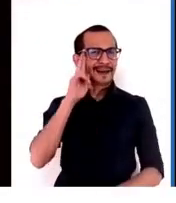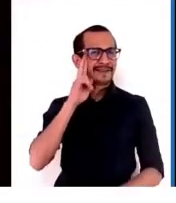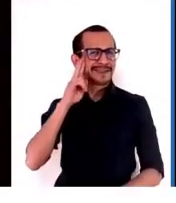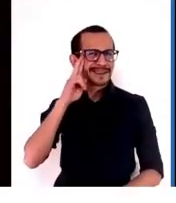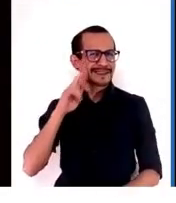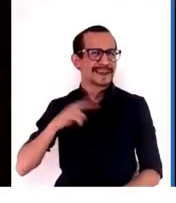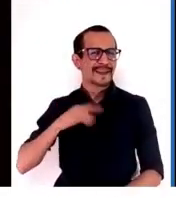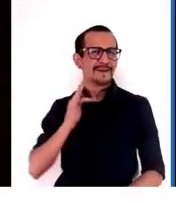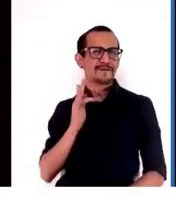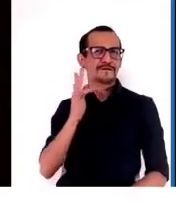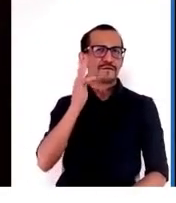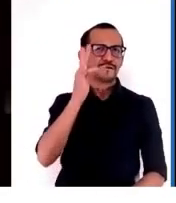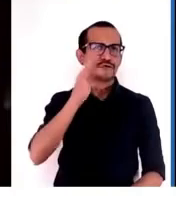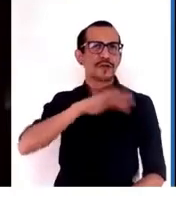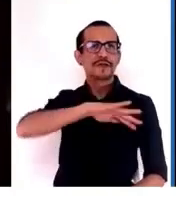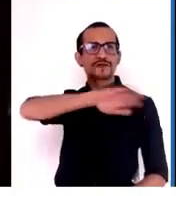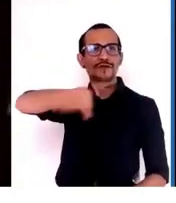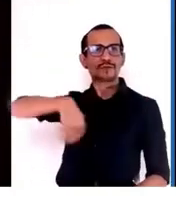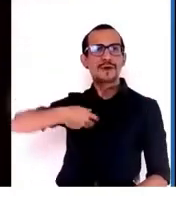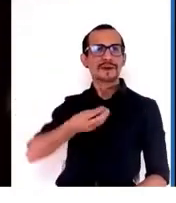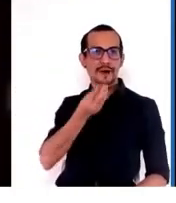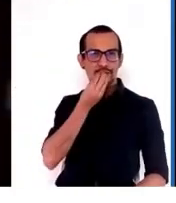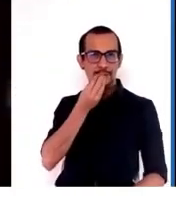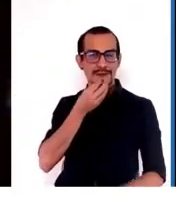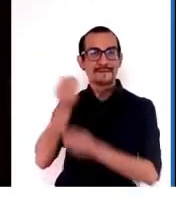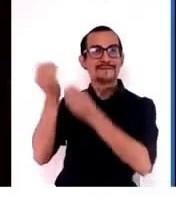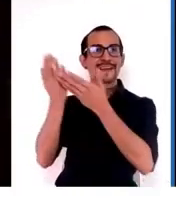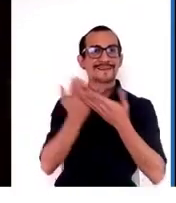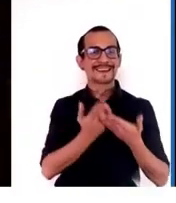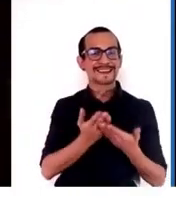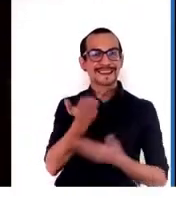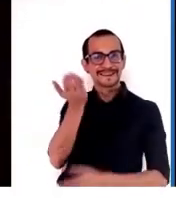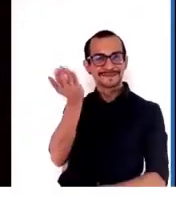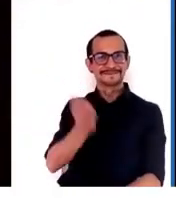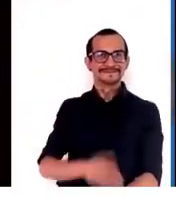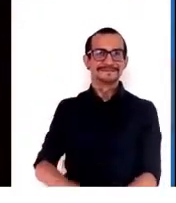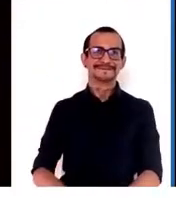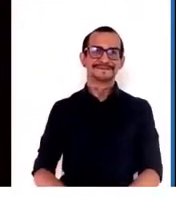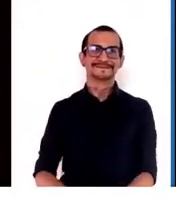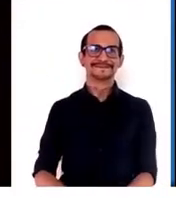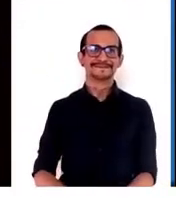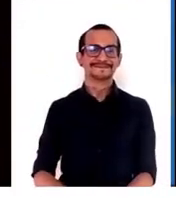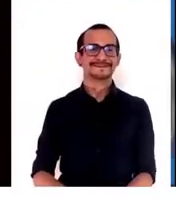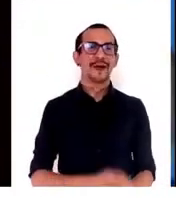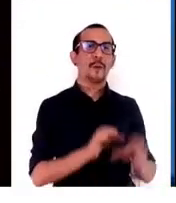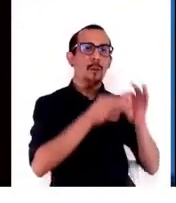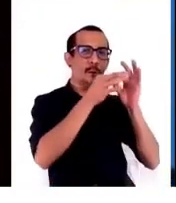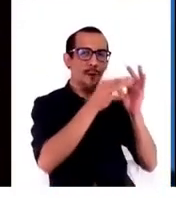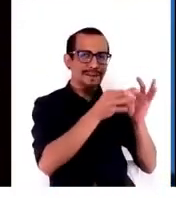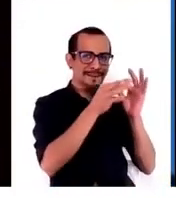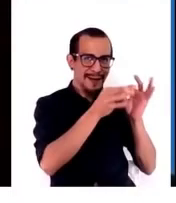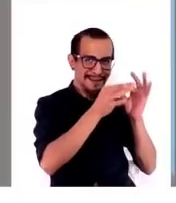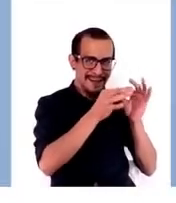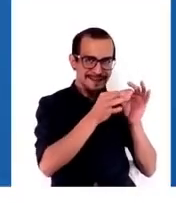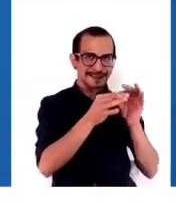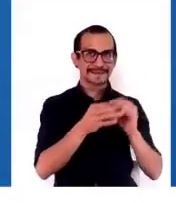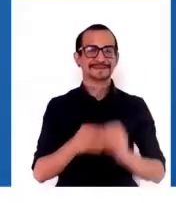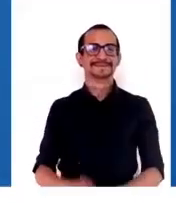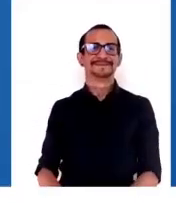sobre el futuro de nuestra alimentación. Bienvenida, Ismaján. Muchísimas gracias, Paula.